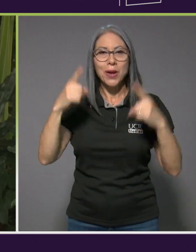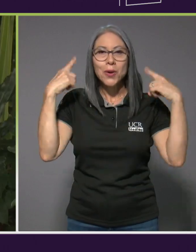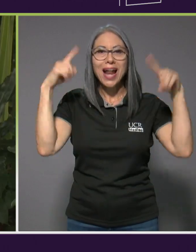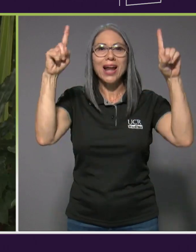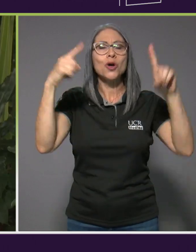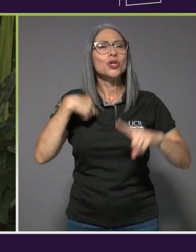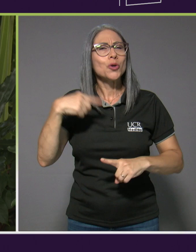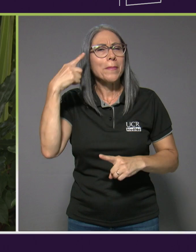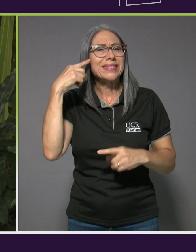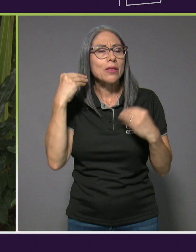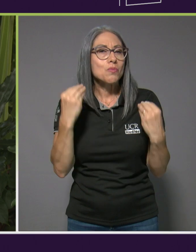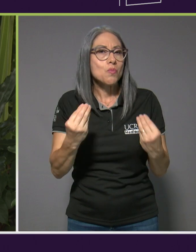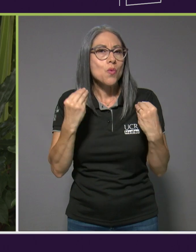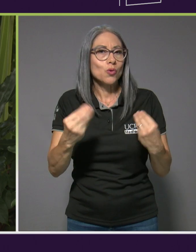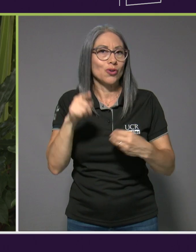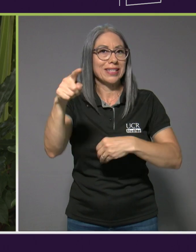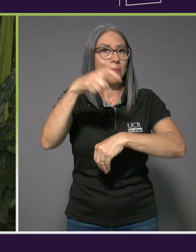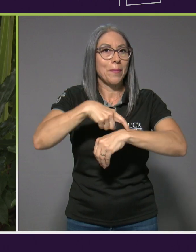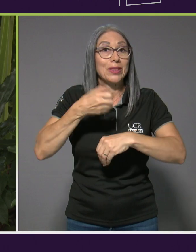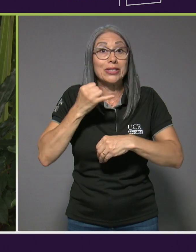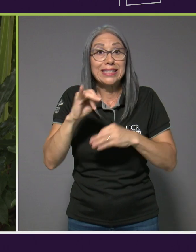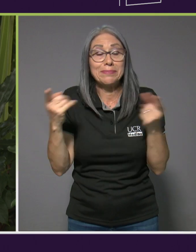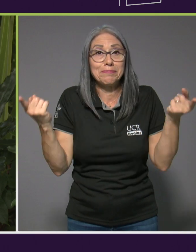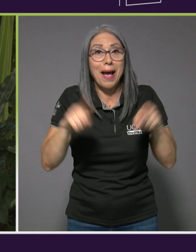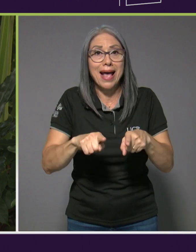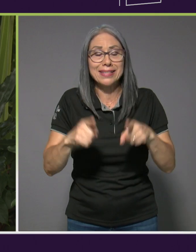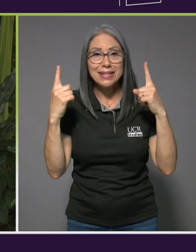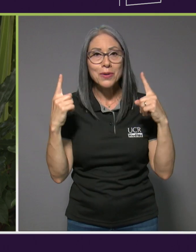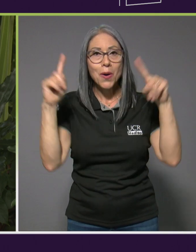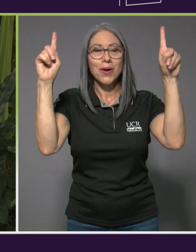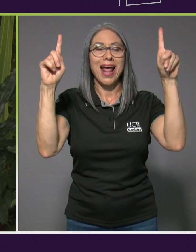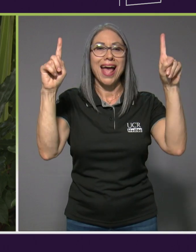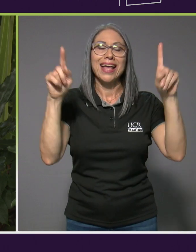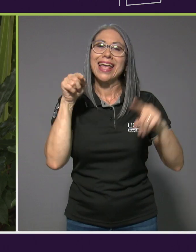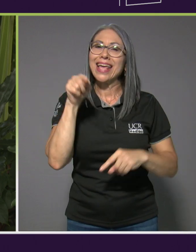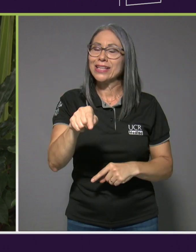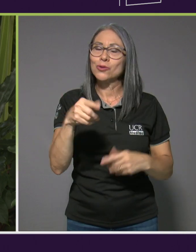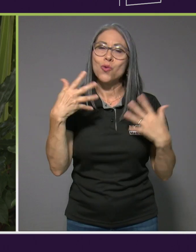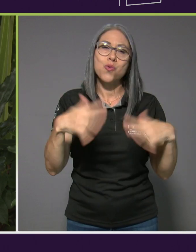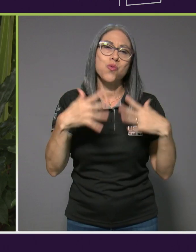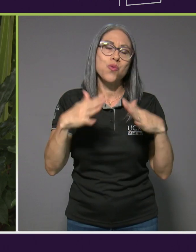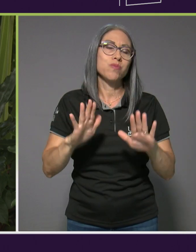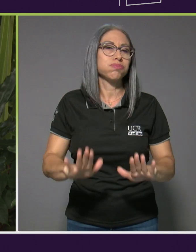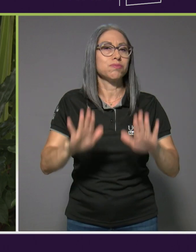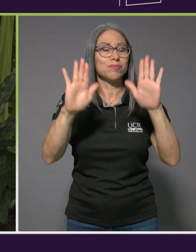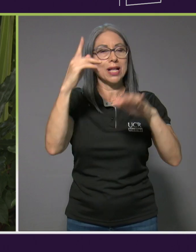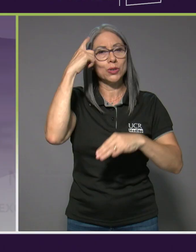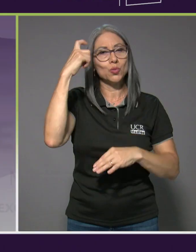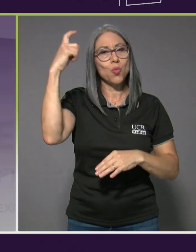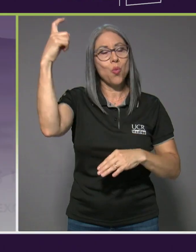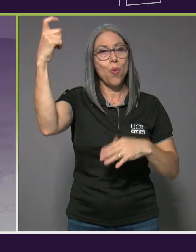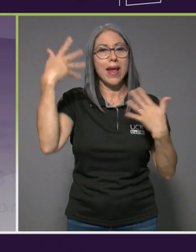fuera a dar y creo que es como el sueño más grande que tiene un atleta.